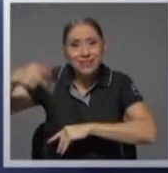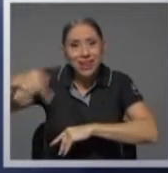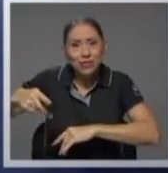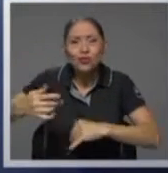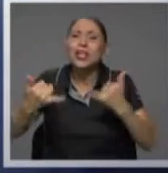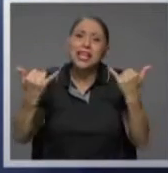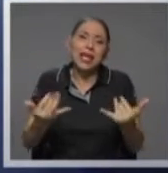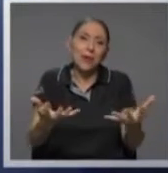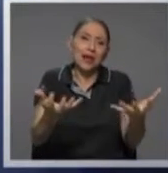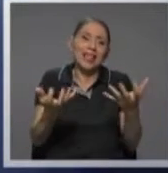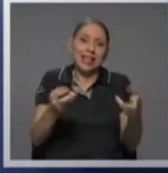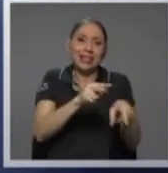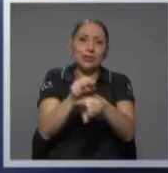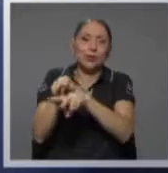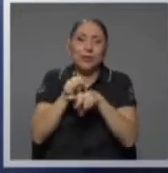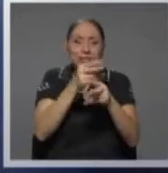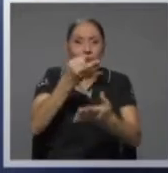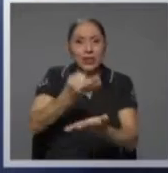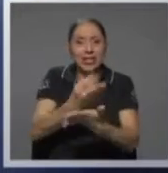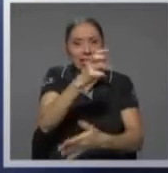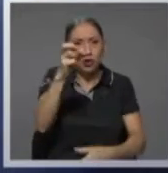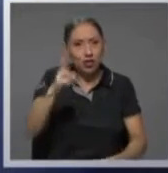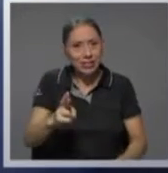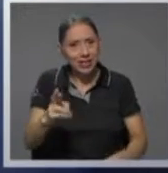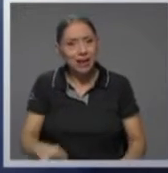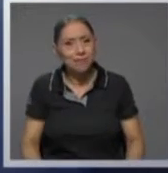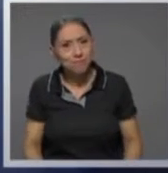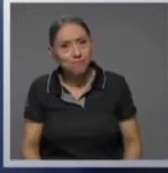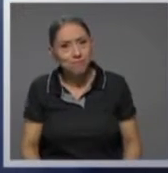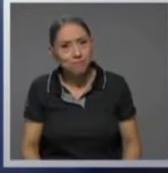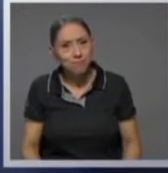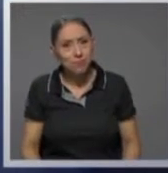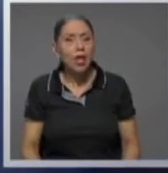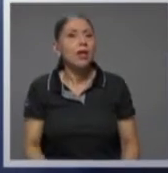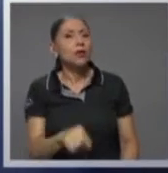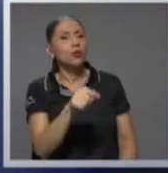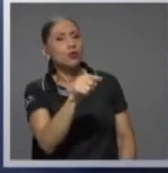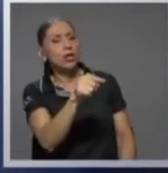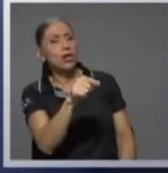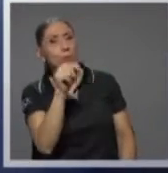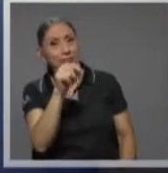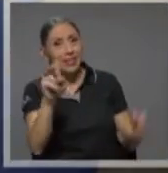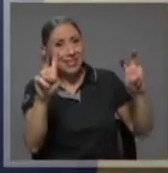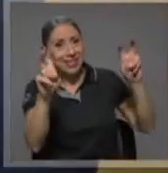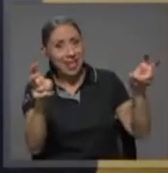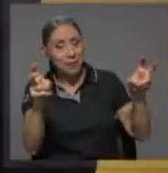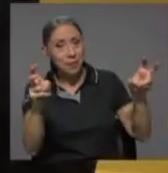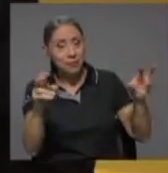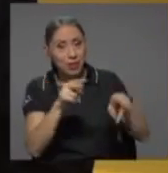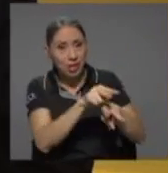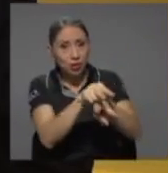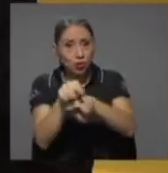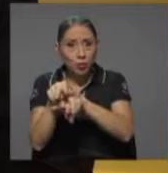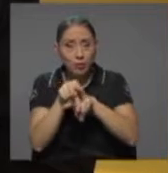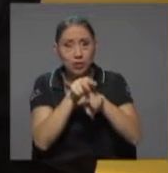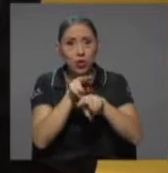supervisión financiera en Costa Rica. Don Rodrigo, en ese tema de la supervisión consolidada